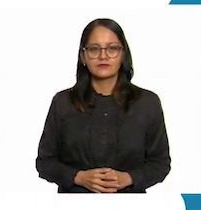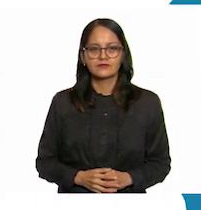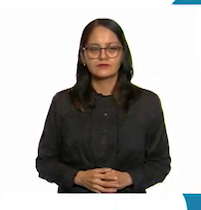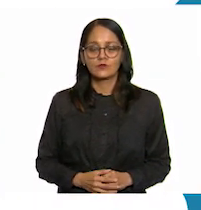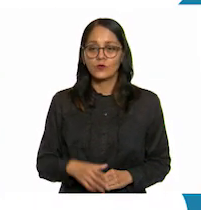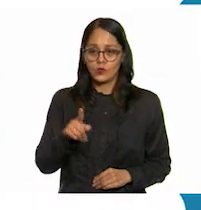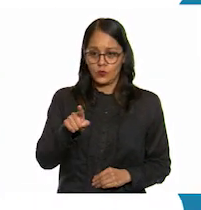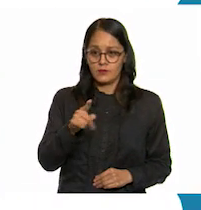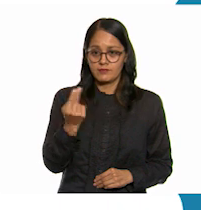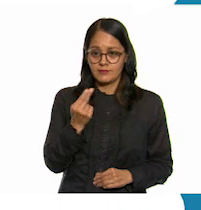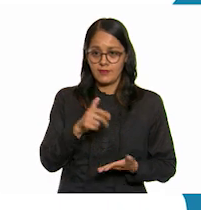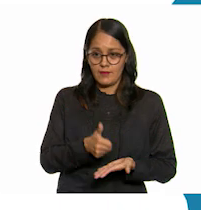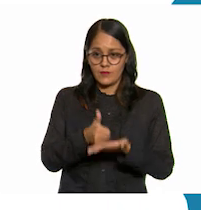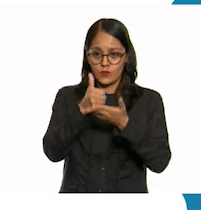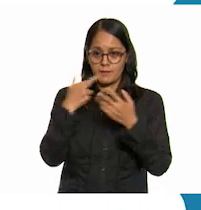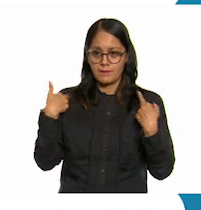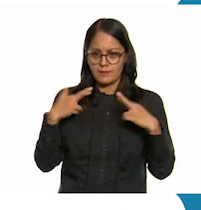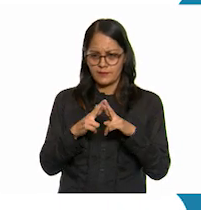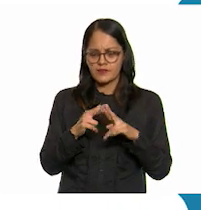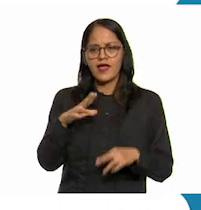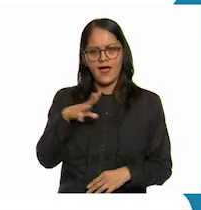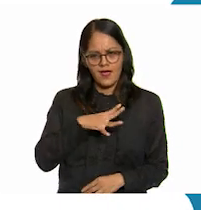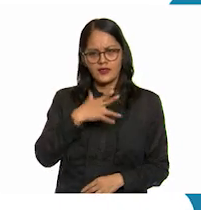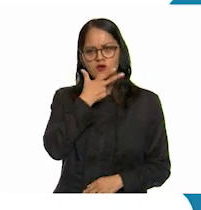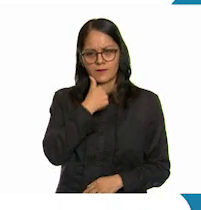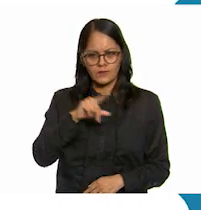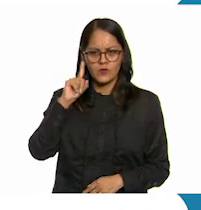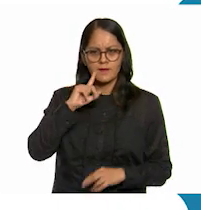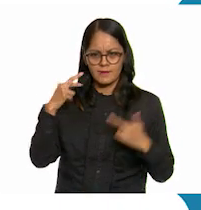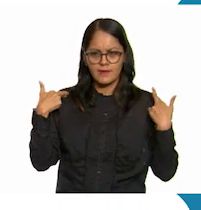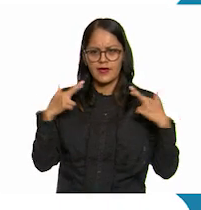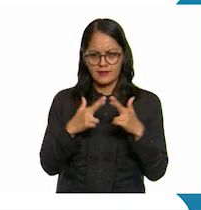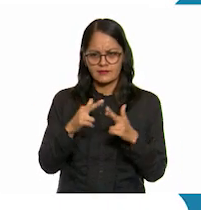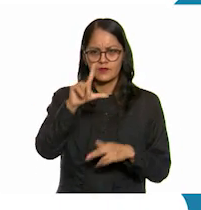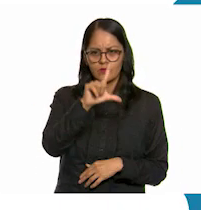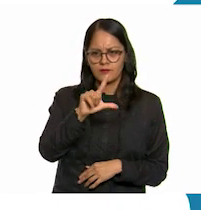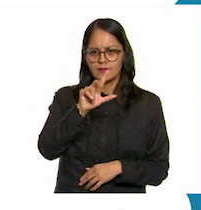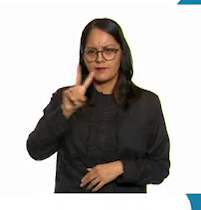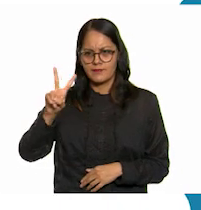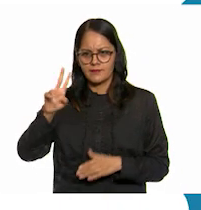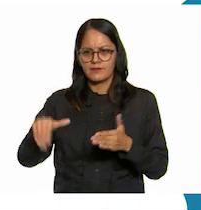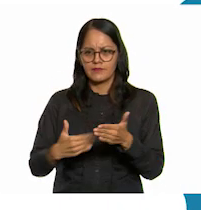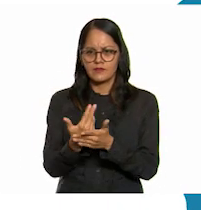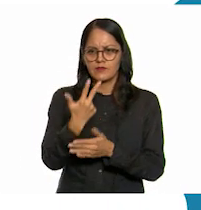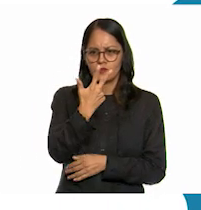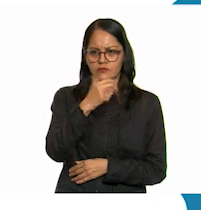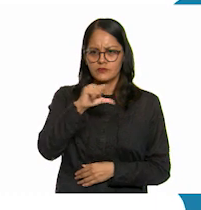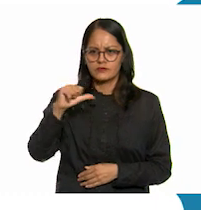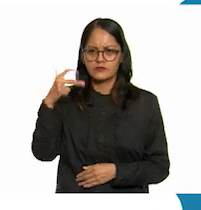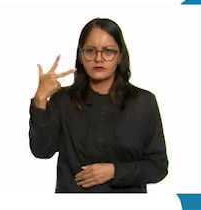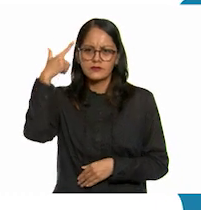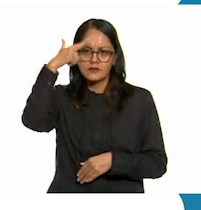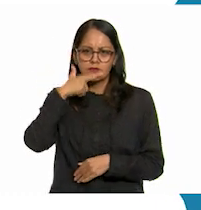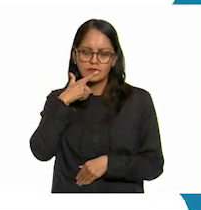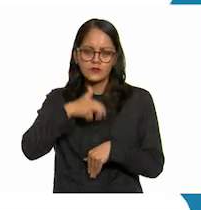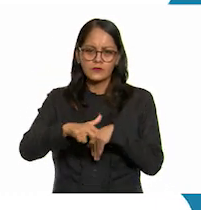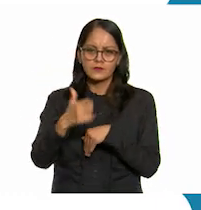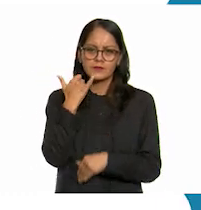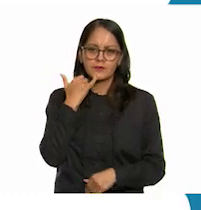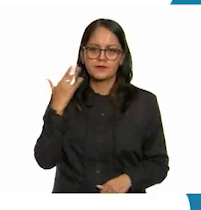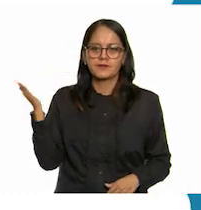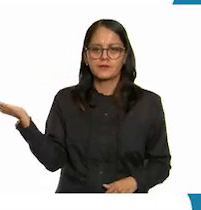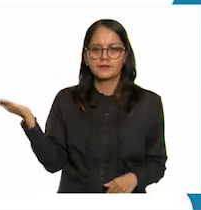para apoyo pedagógico hay maestras y maestros de lunes a viernes de 8 a 20 horas en el teléfono 55